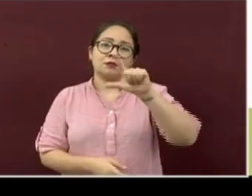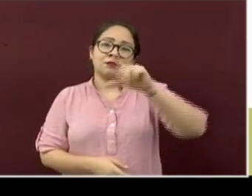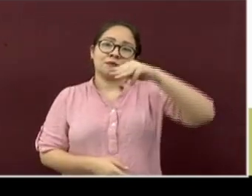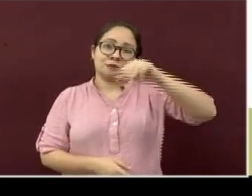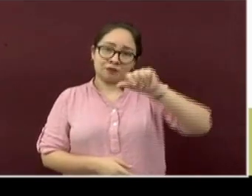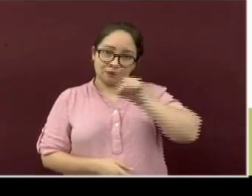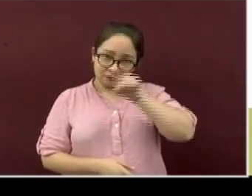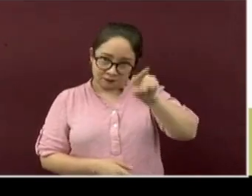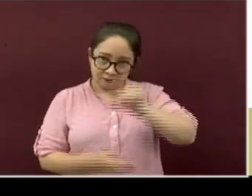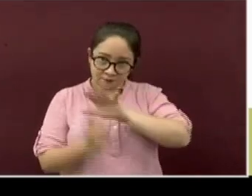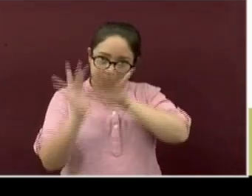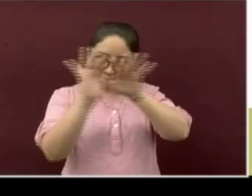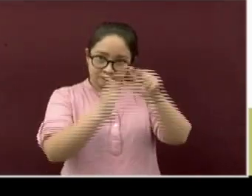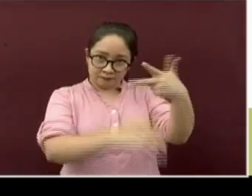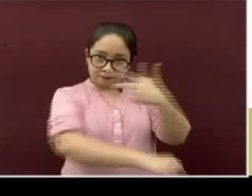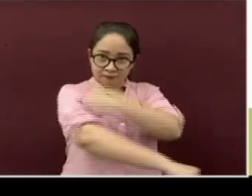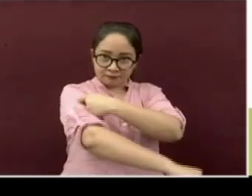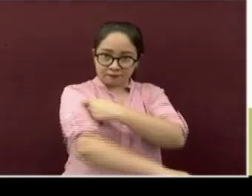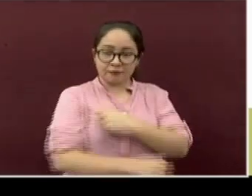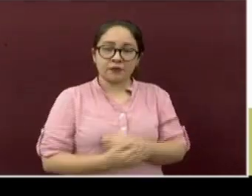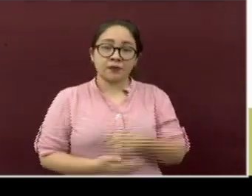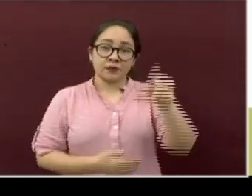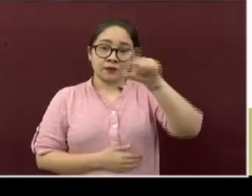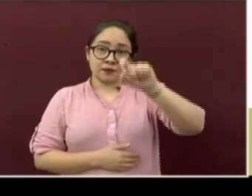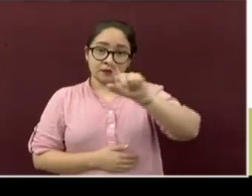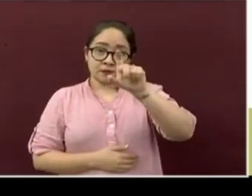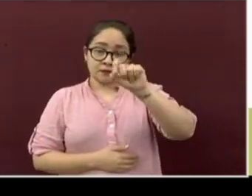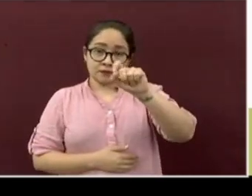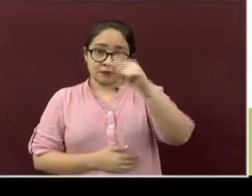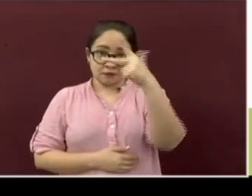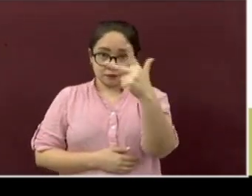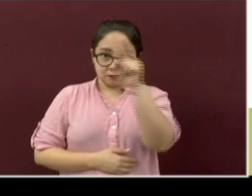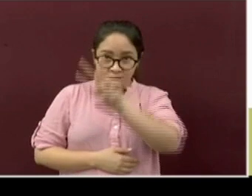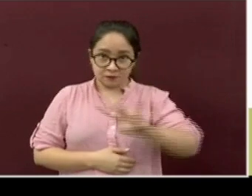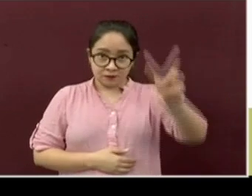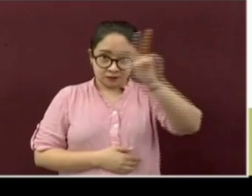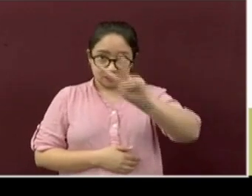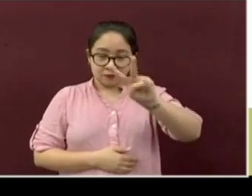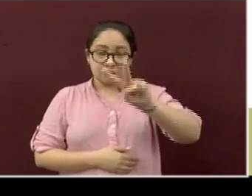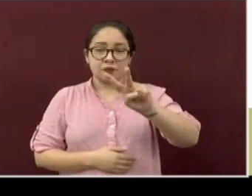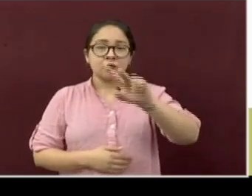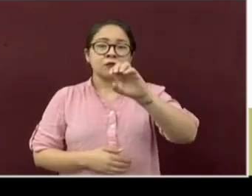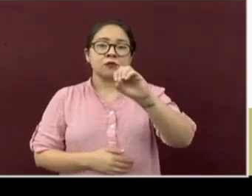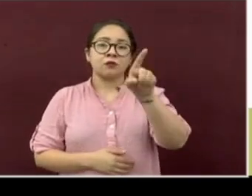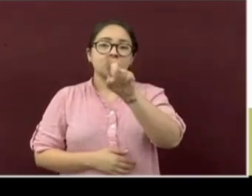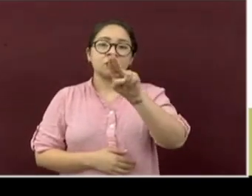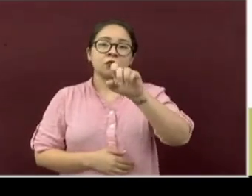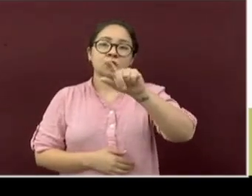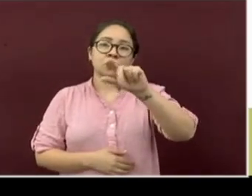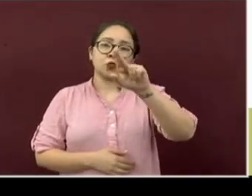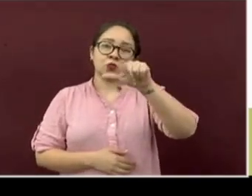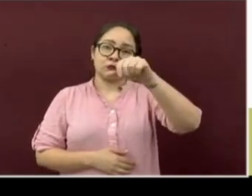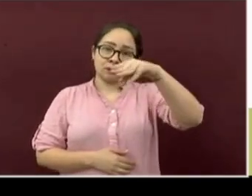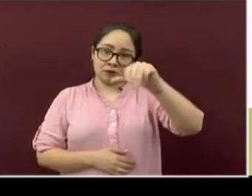El viernes 28, o Zuluama, dentro de su macro sede en dicho municipio.